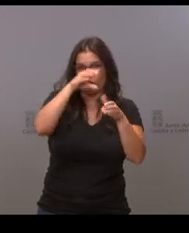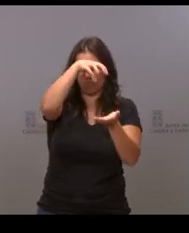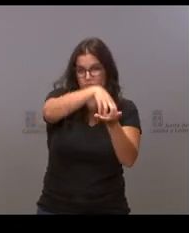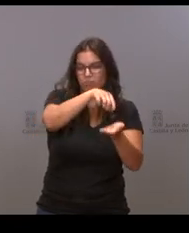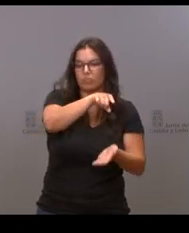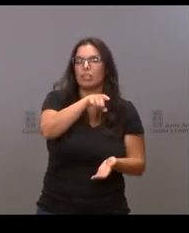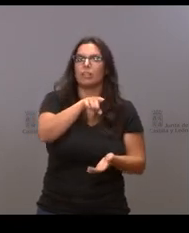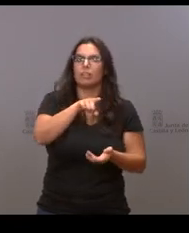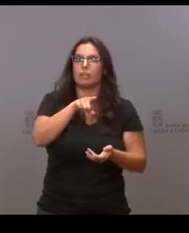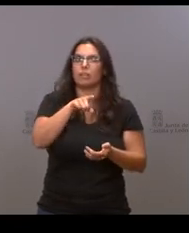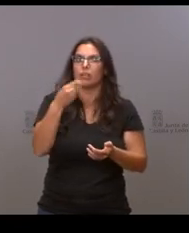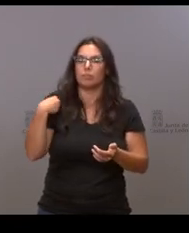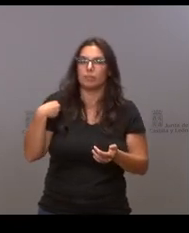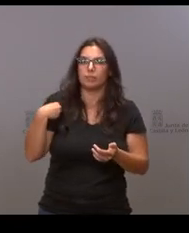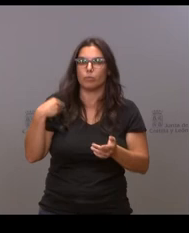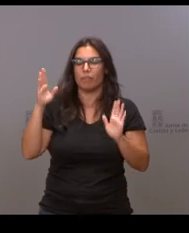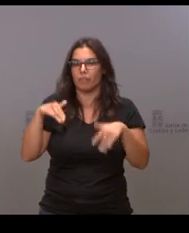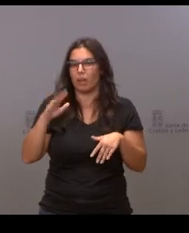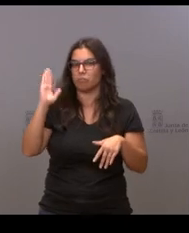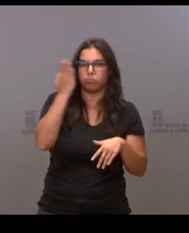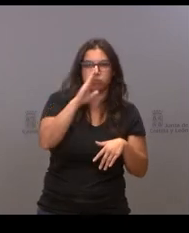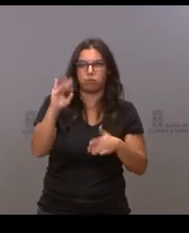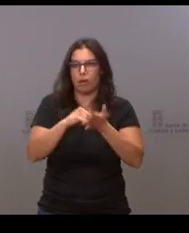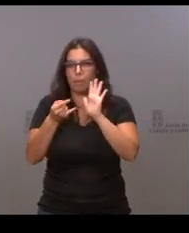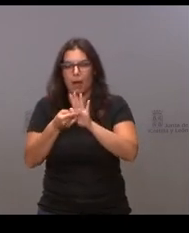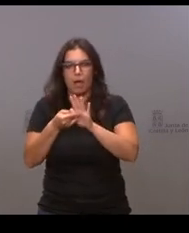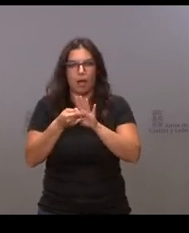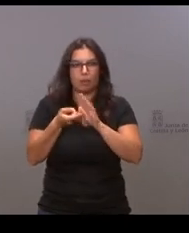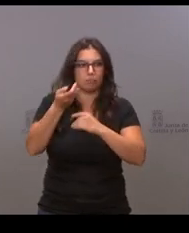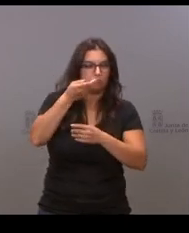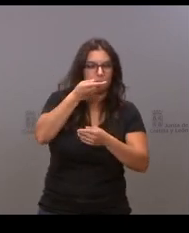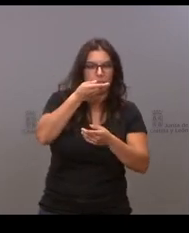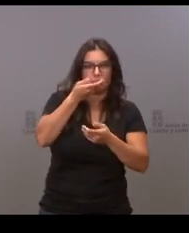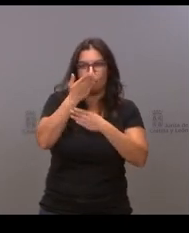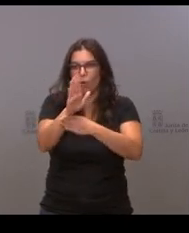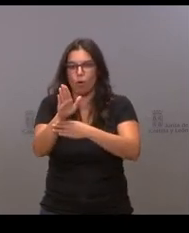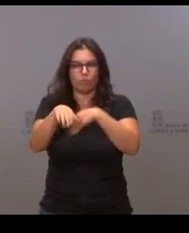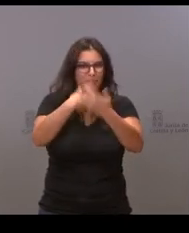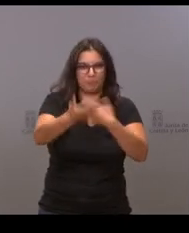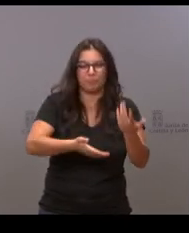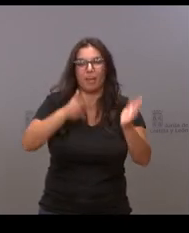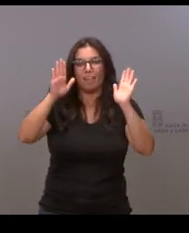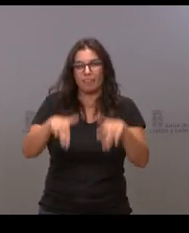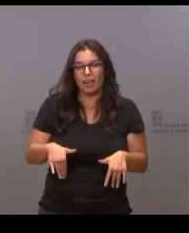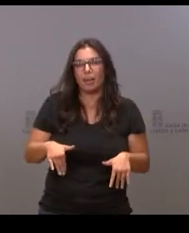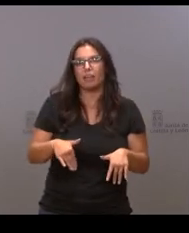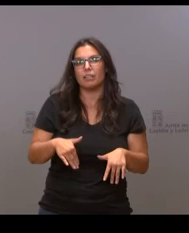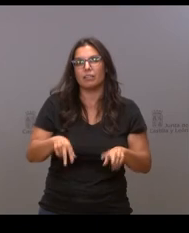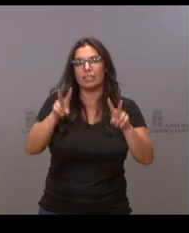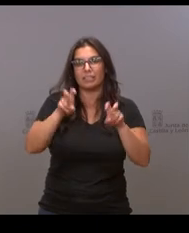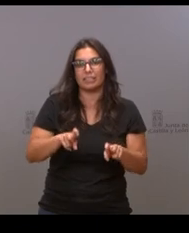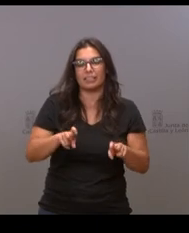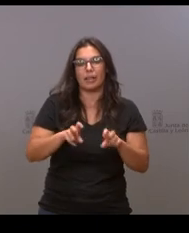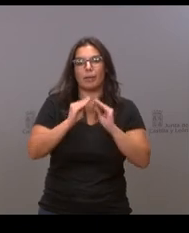modificación en todas estas idas y venidas que ha habido de planes estrategias PNLs respecto a la implantación de la fibra